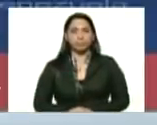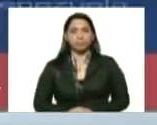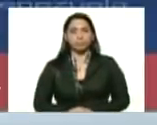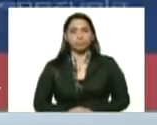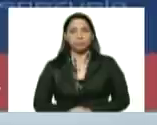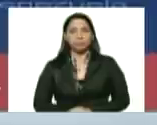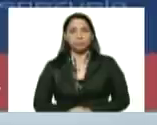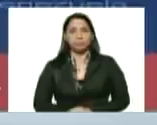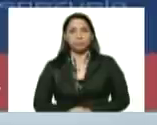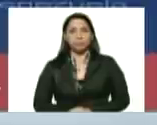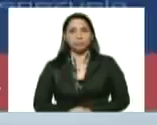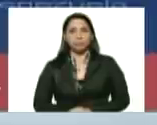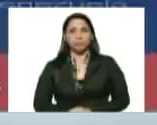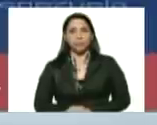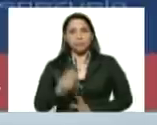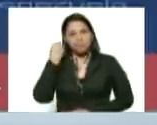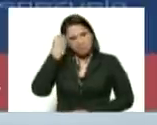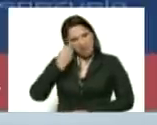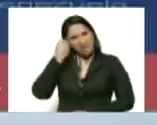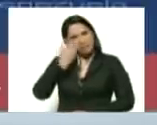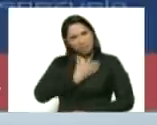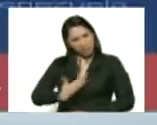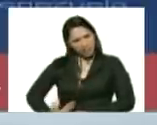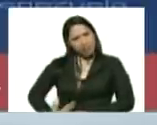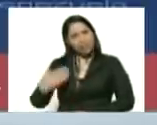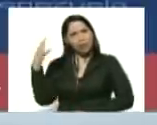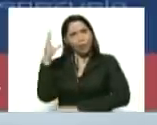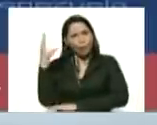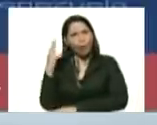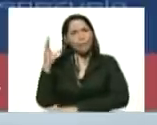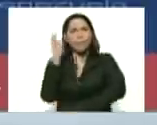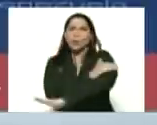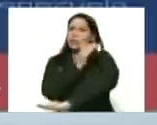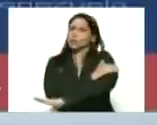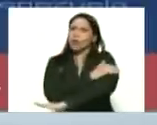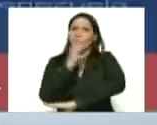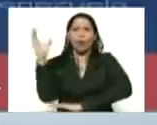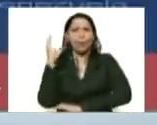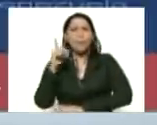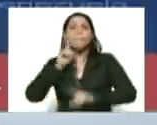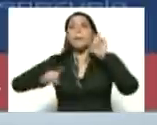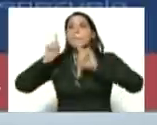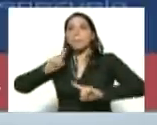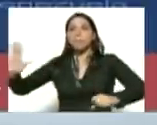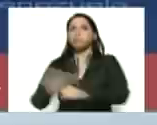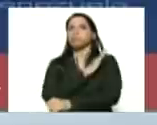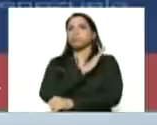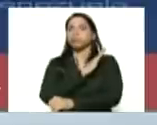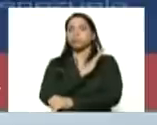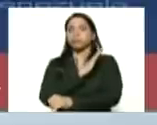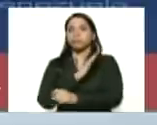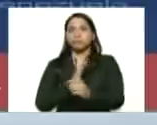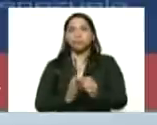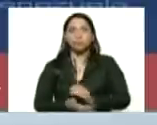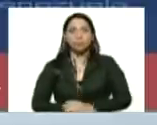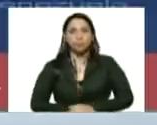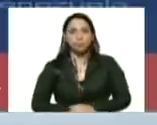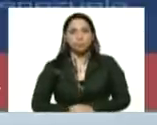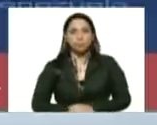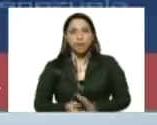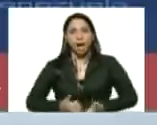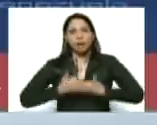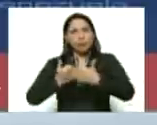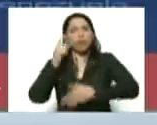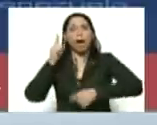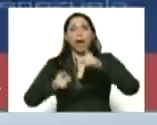Cree el presidente de Colombia y la oligarquía colombiana que mentir y tapar los casos ayuda